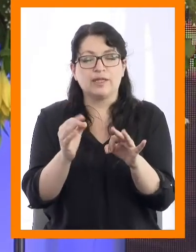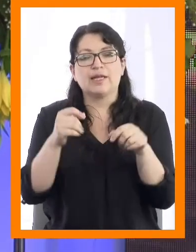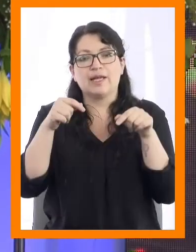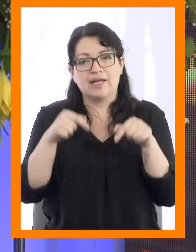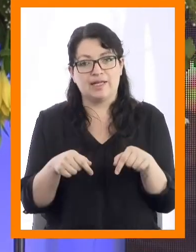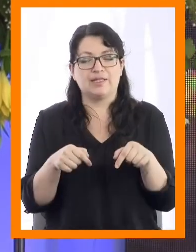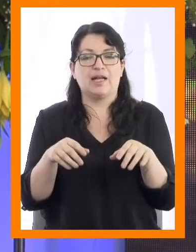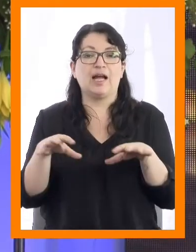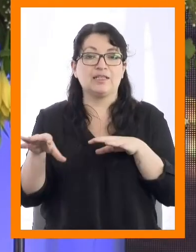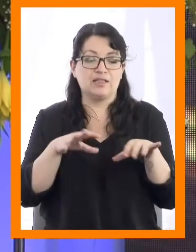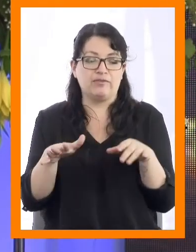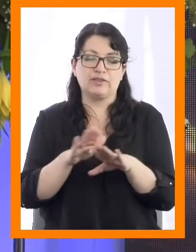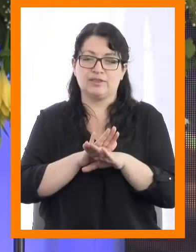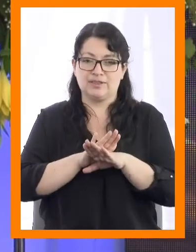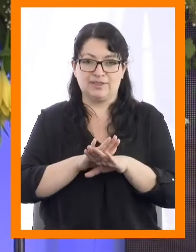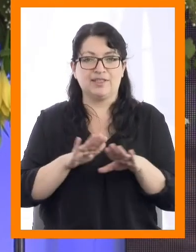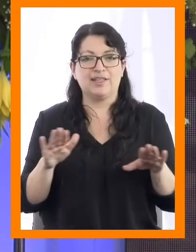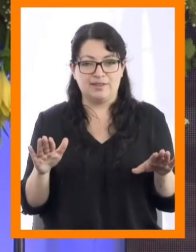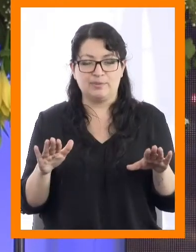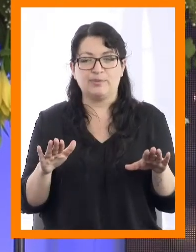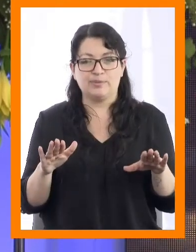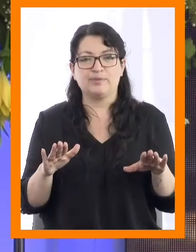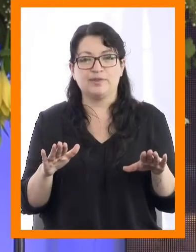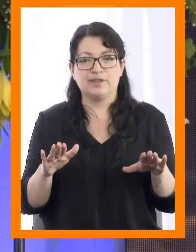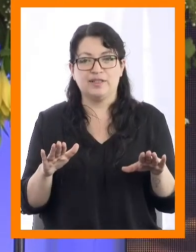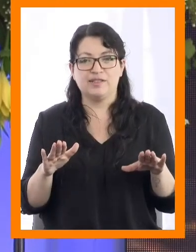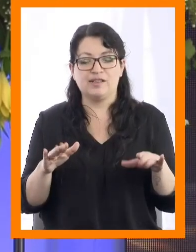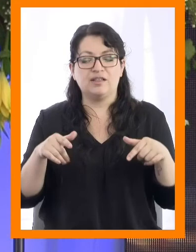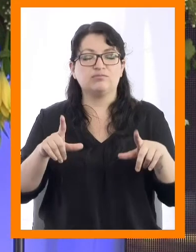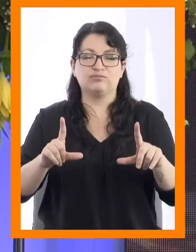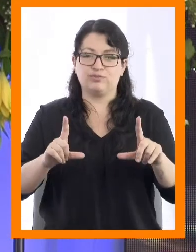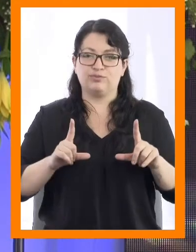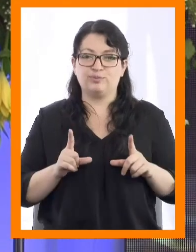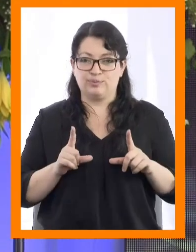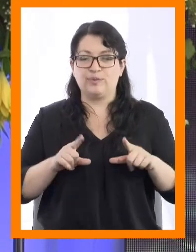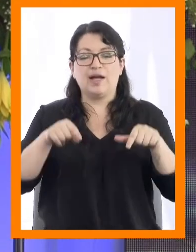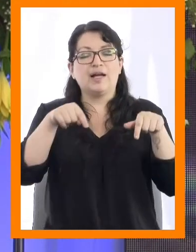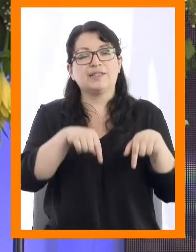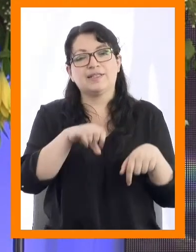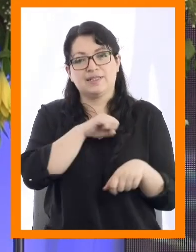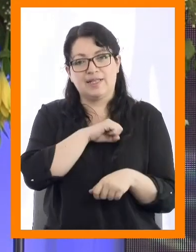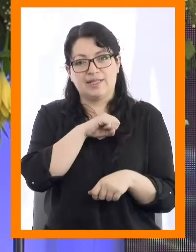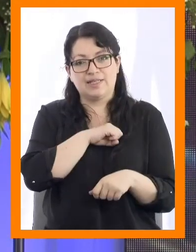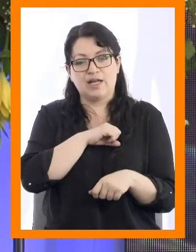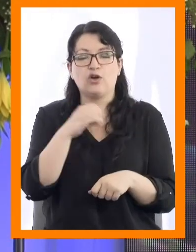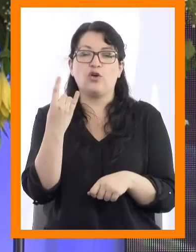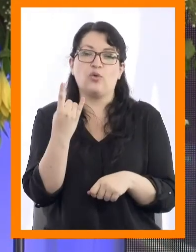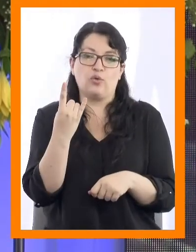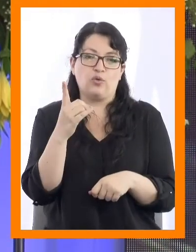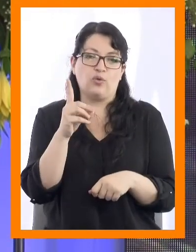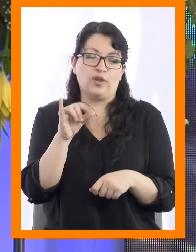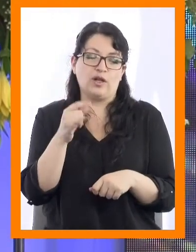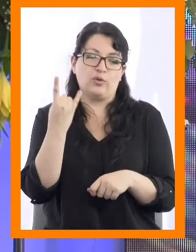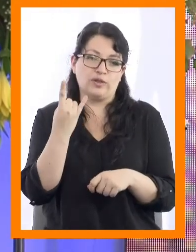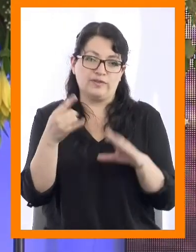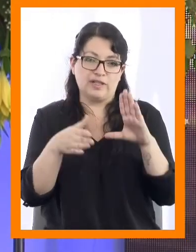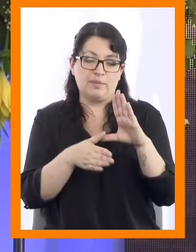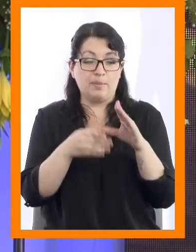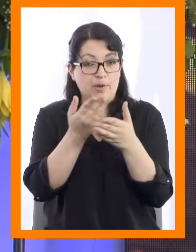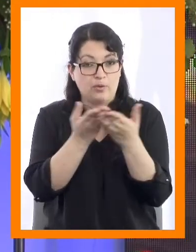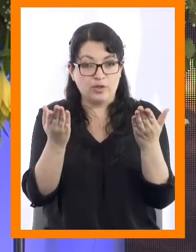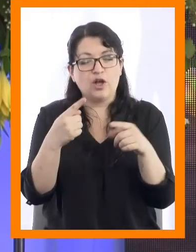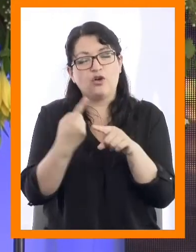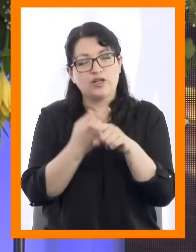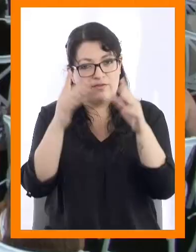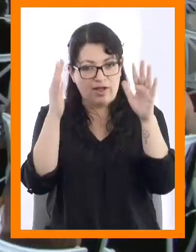forma finalizada esta ceremonia de titulación de la sede de Santiago de Universidad de las Américas. Para ustedes, una vez más,